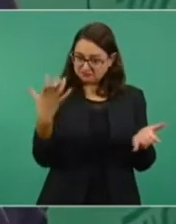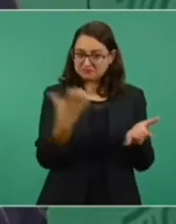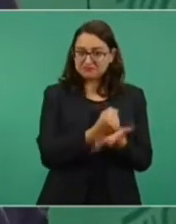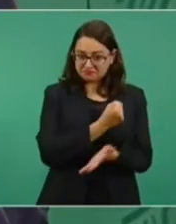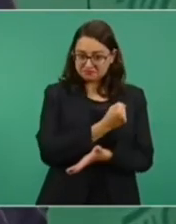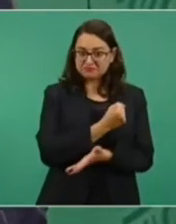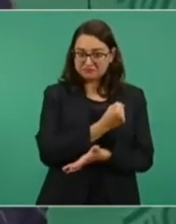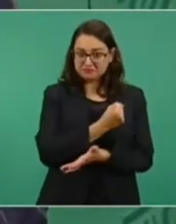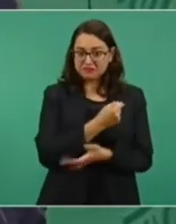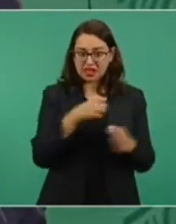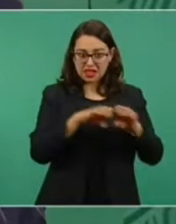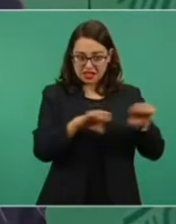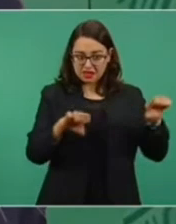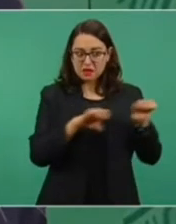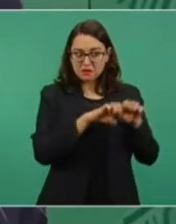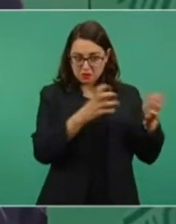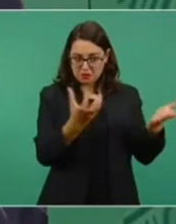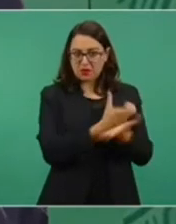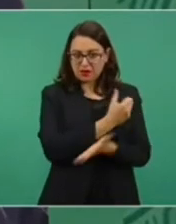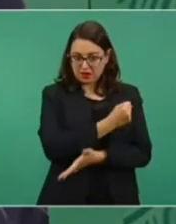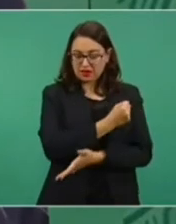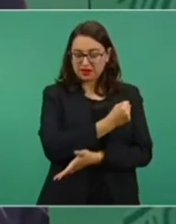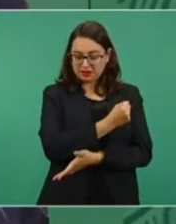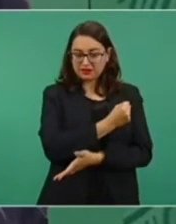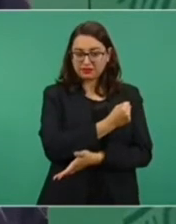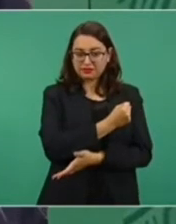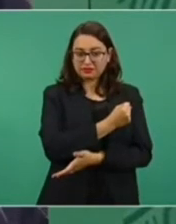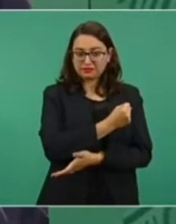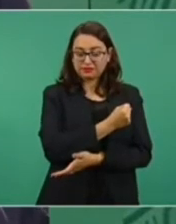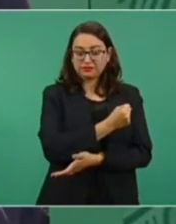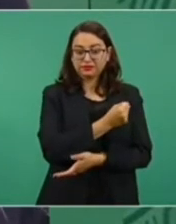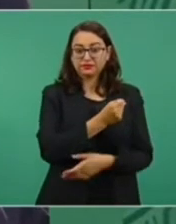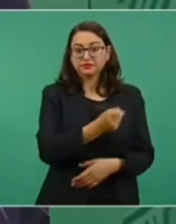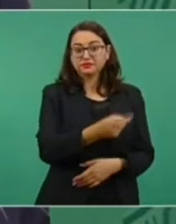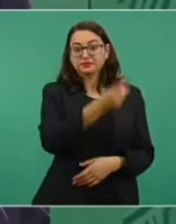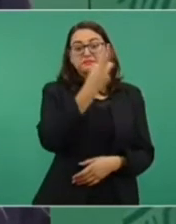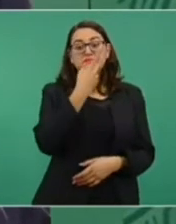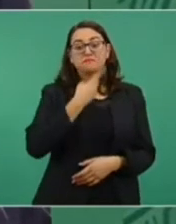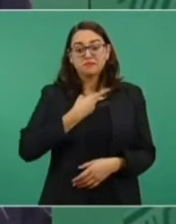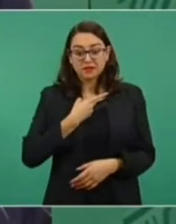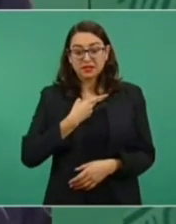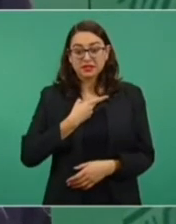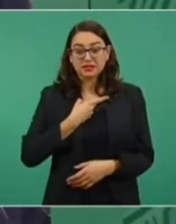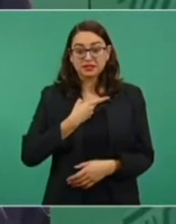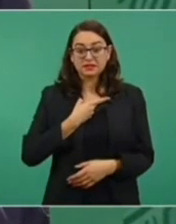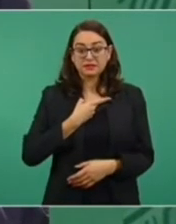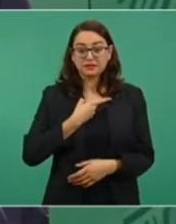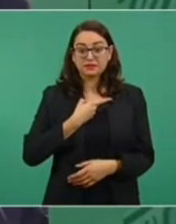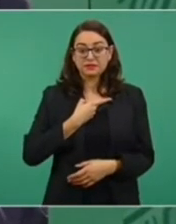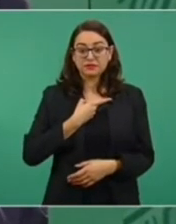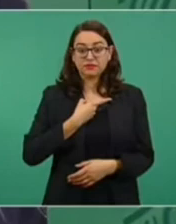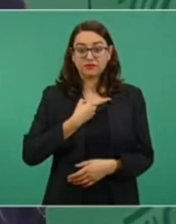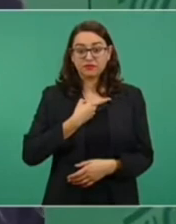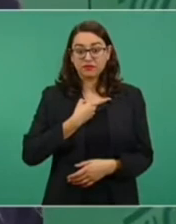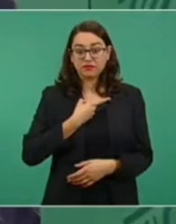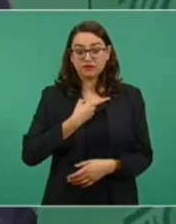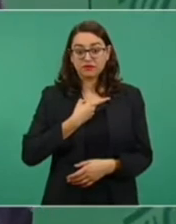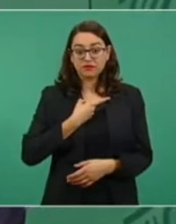y me platica que con su